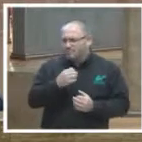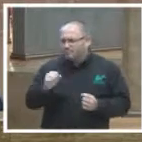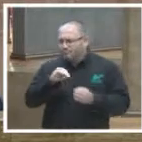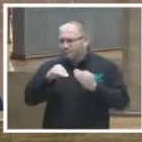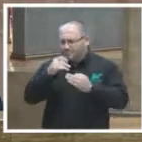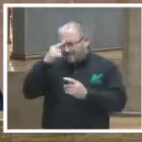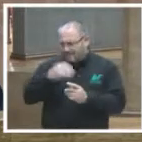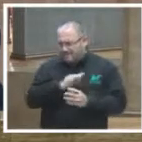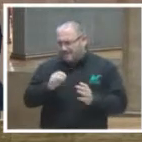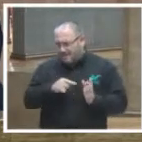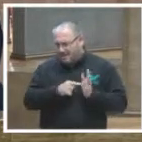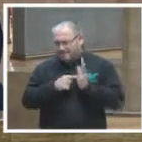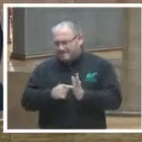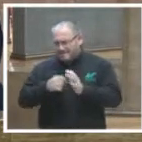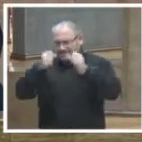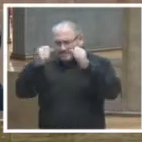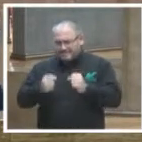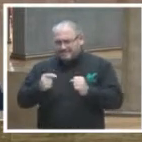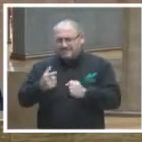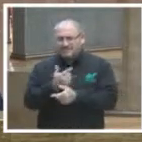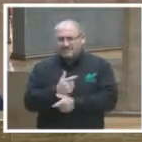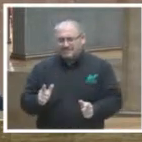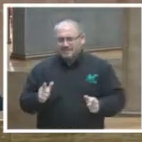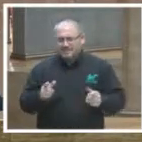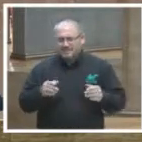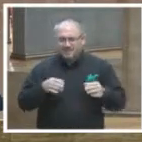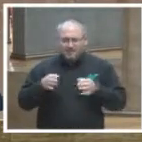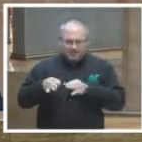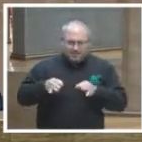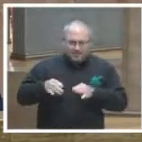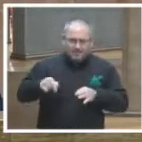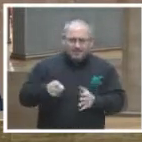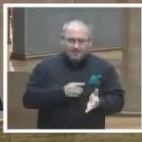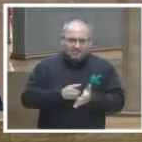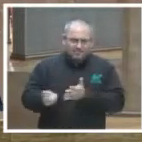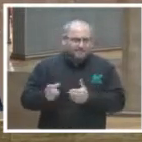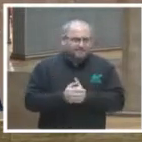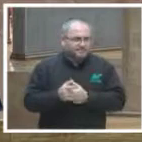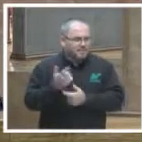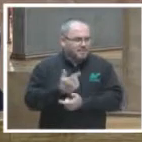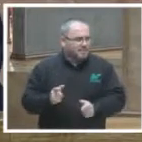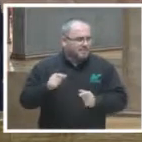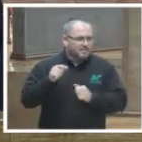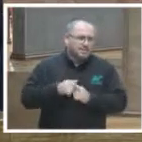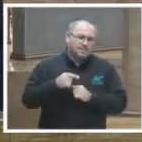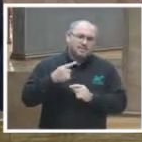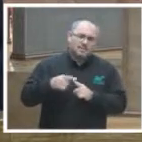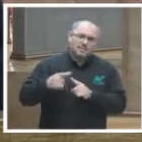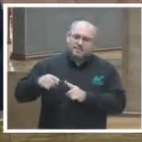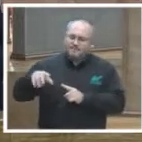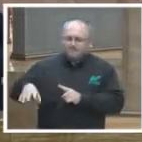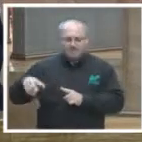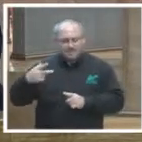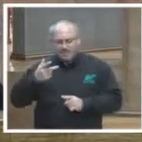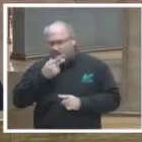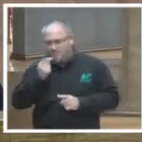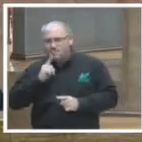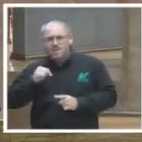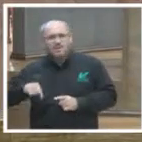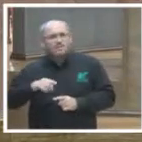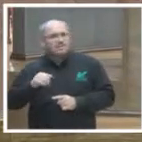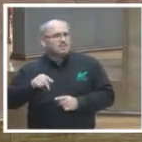inalienable compromiso para garantizar el libre y pleno ejercicio de los derechos y libertad de las ciudadanas y ciudadanos,